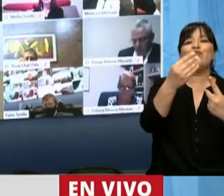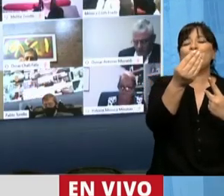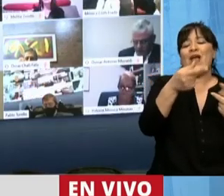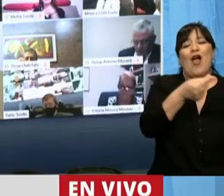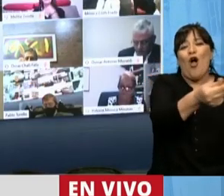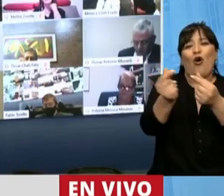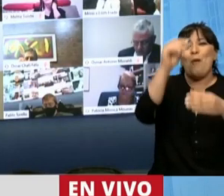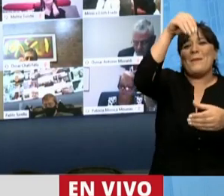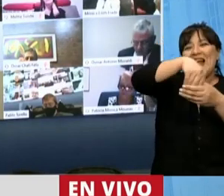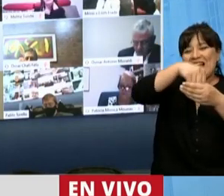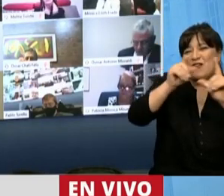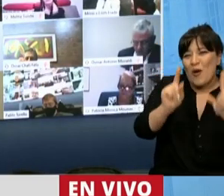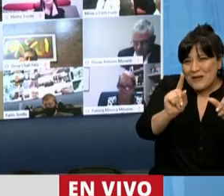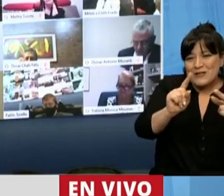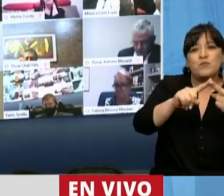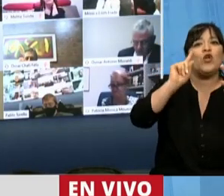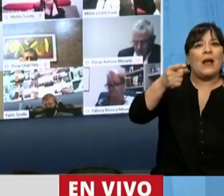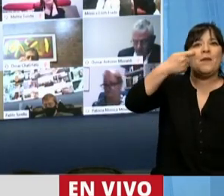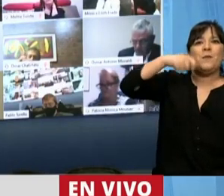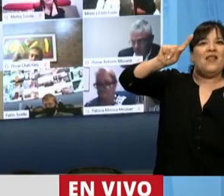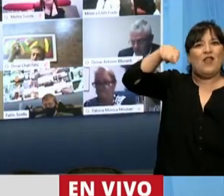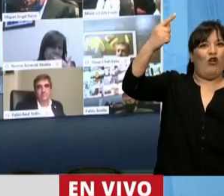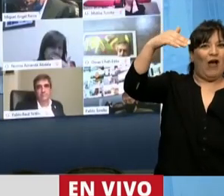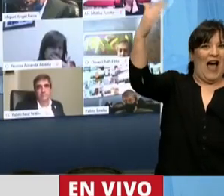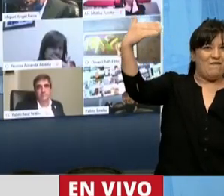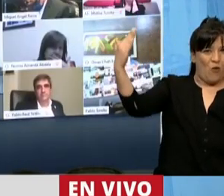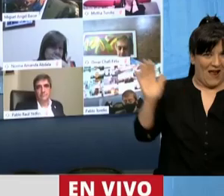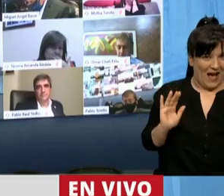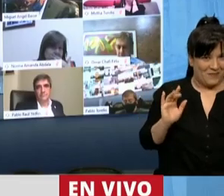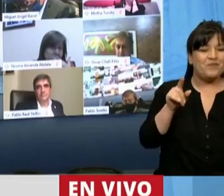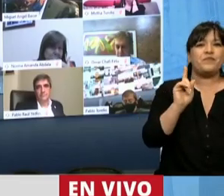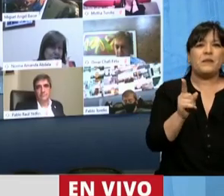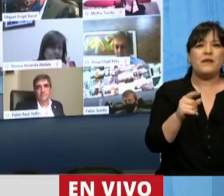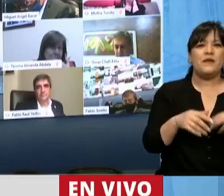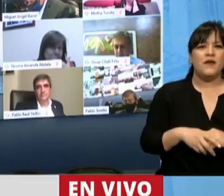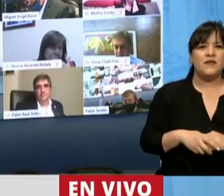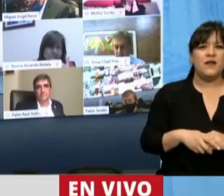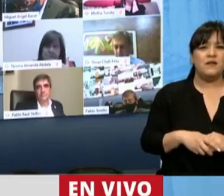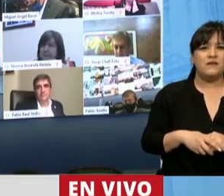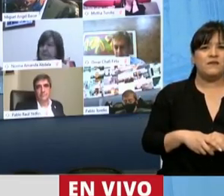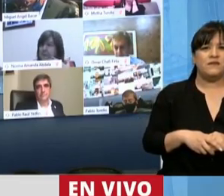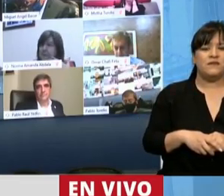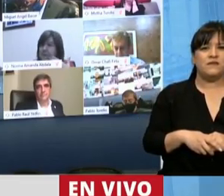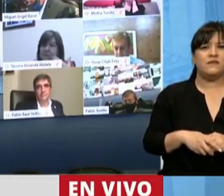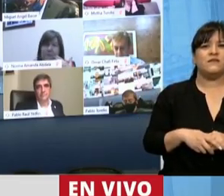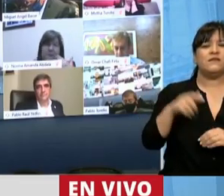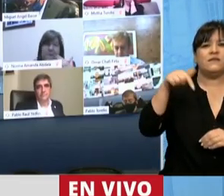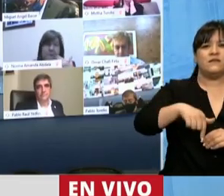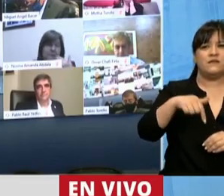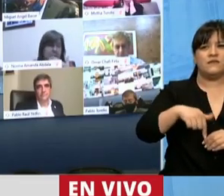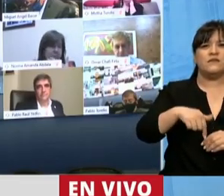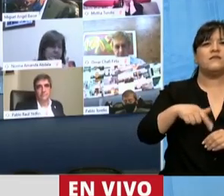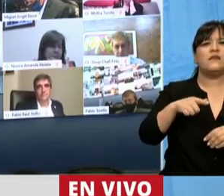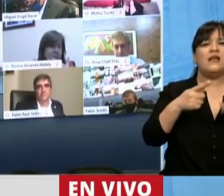interno y lo que es lo que exportan, lo destinado a exportación, como es el caso de la citricultura. Y en este caso, a